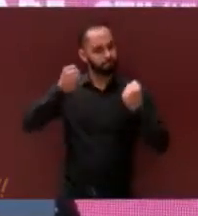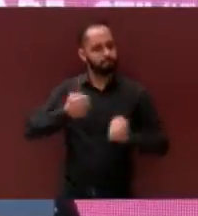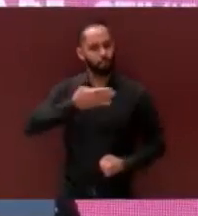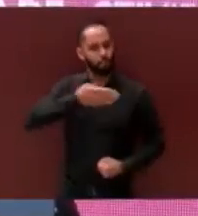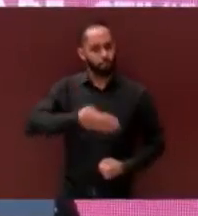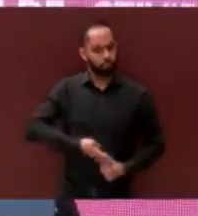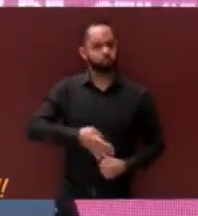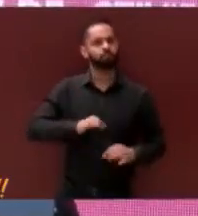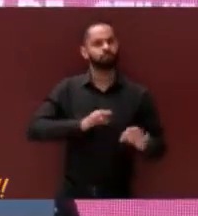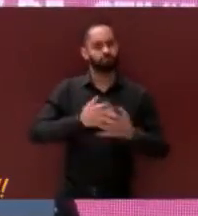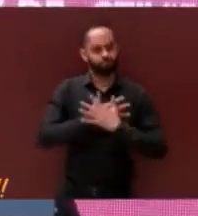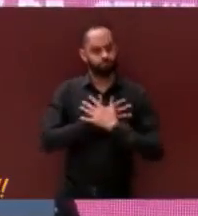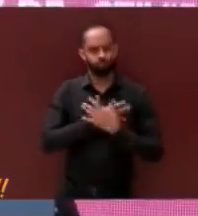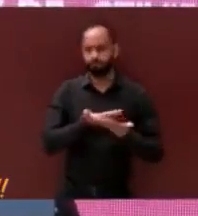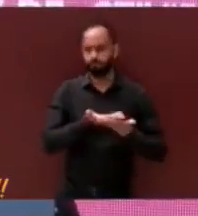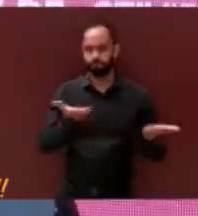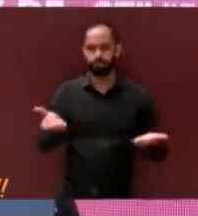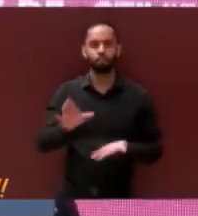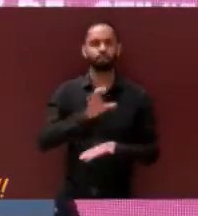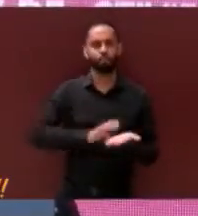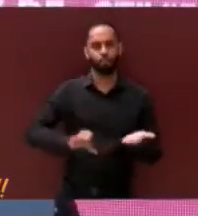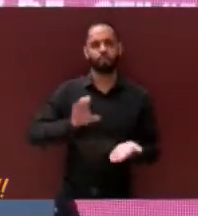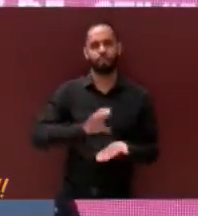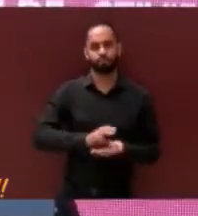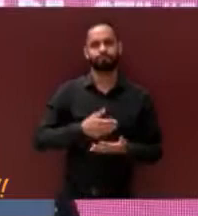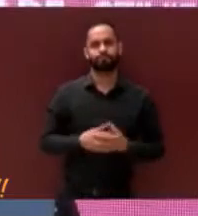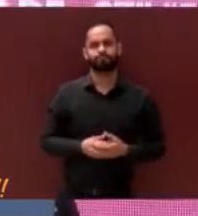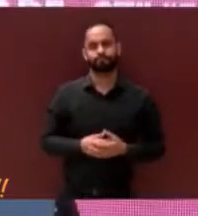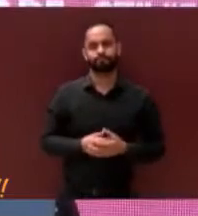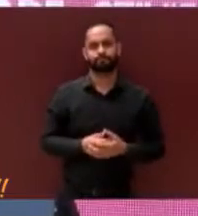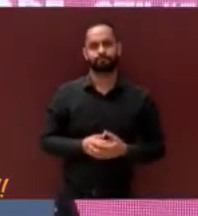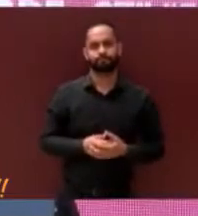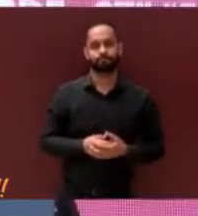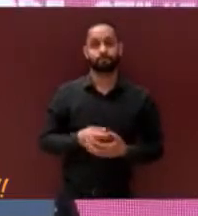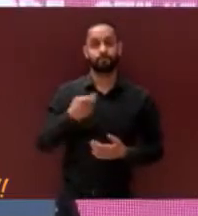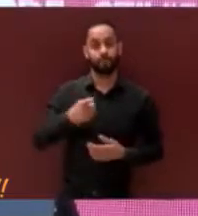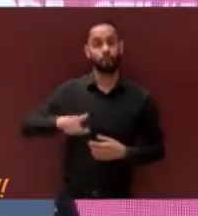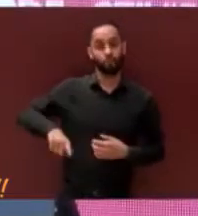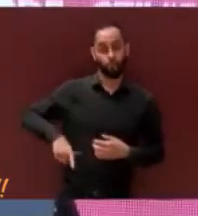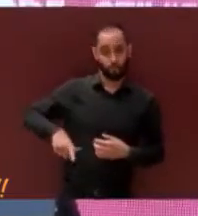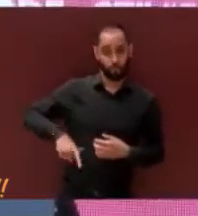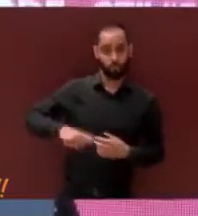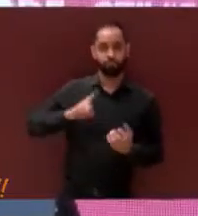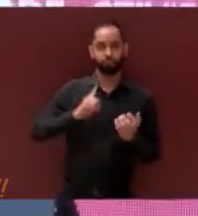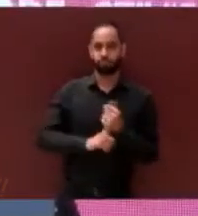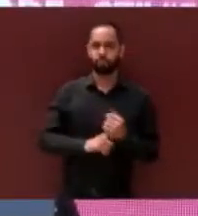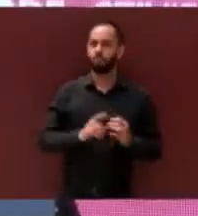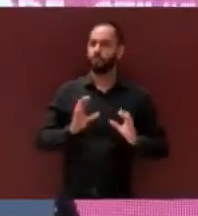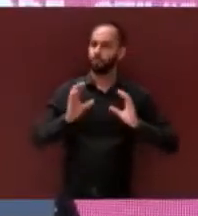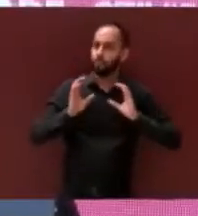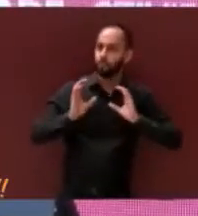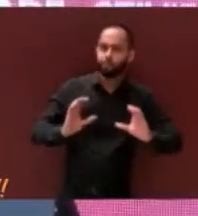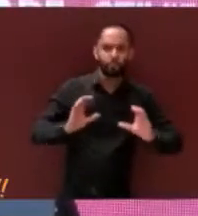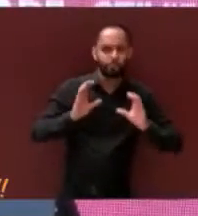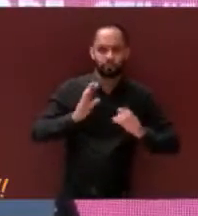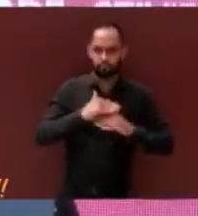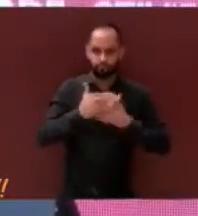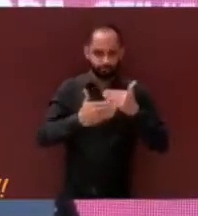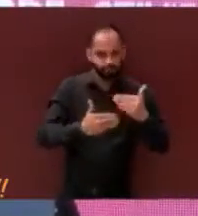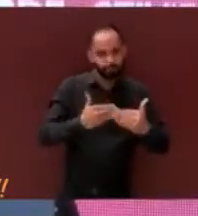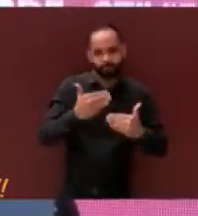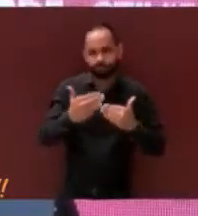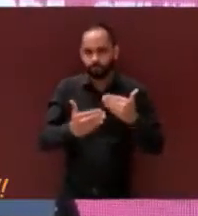y amor por nuestra ciudad. Esta Administración Interna también fue muy cautelosa en todos los procesos de